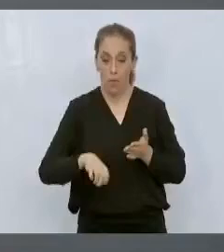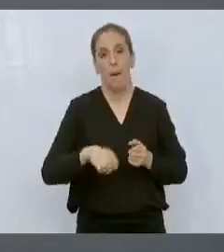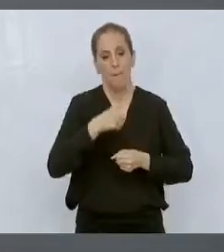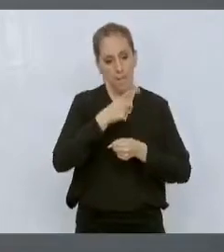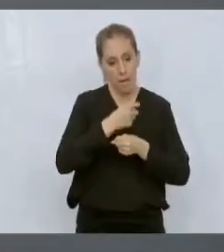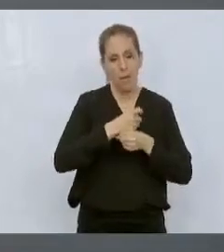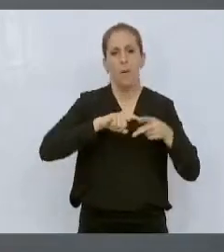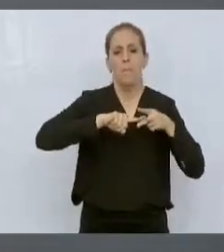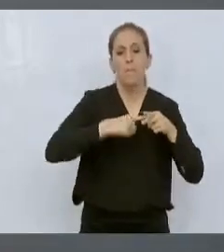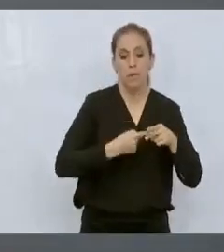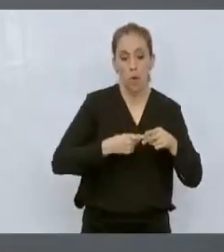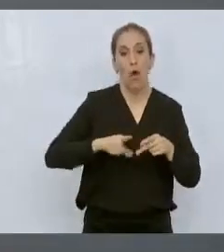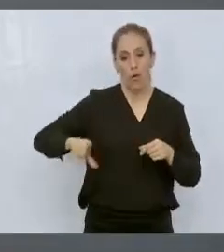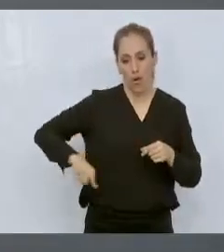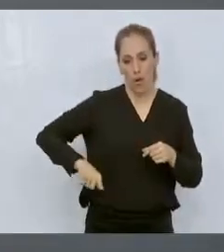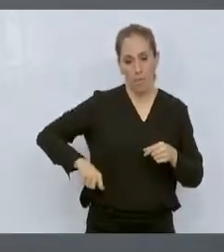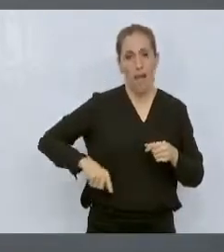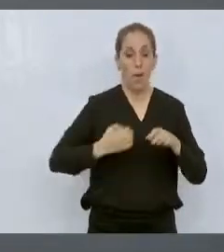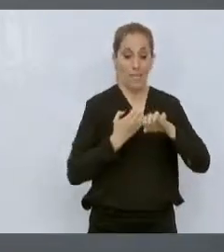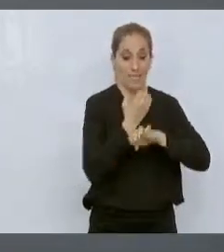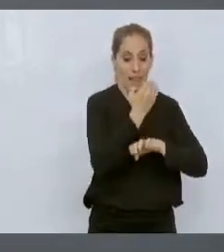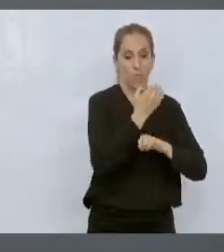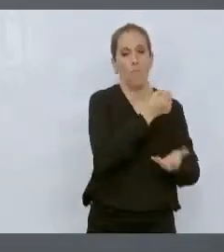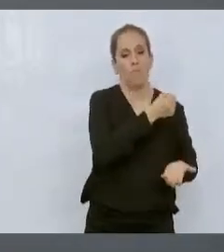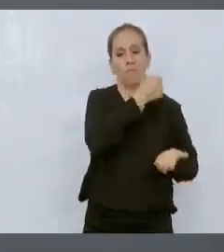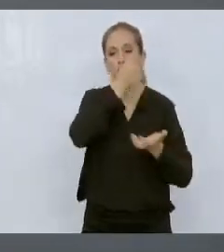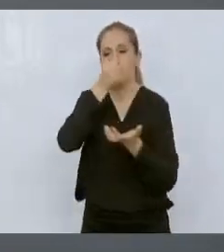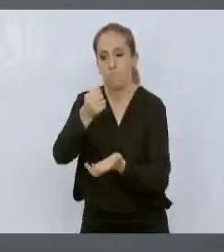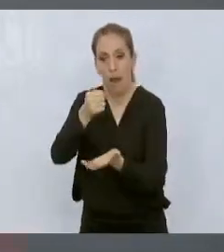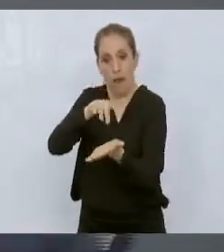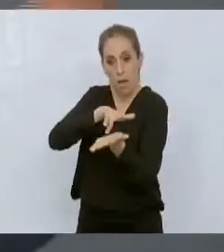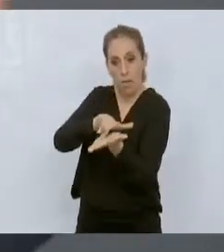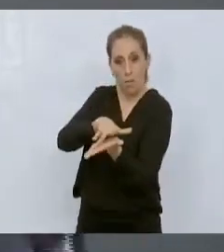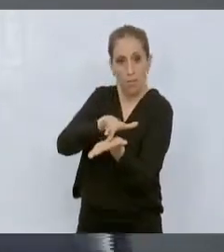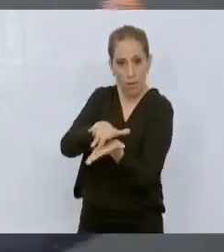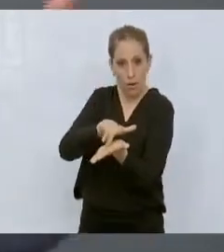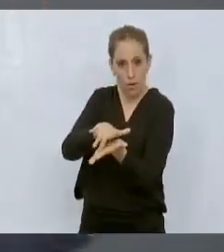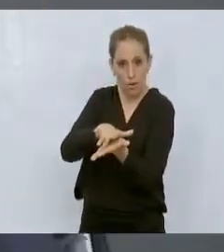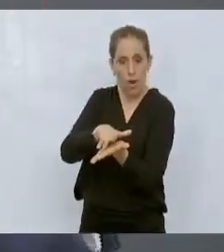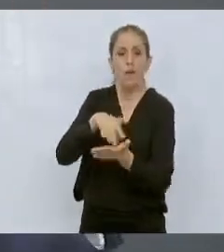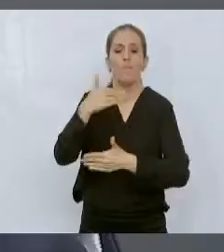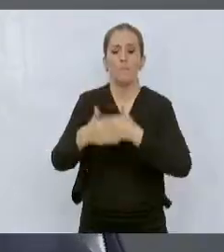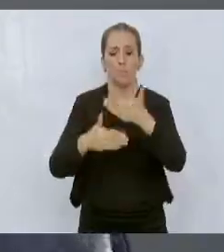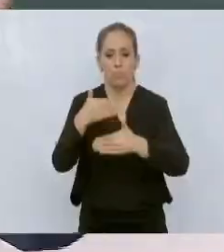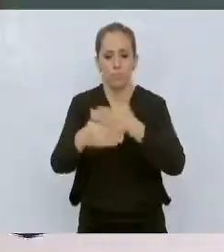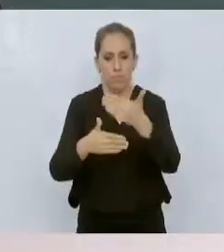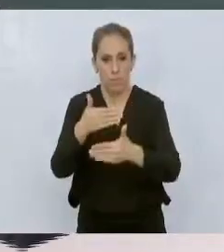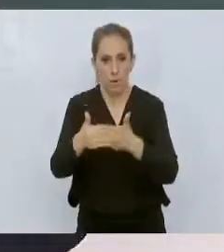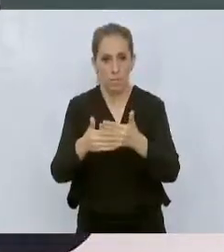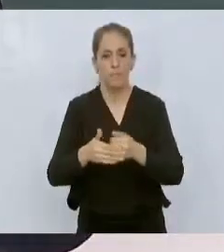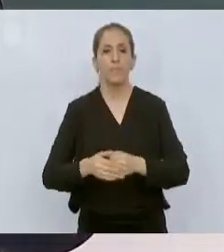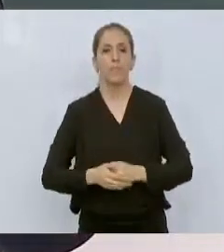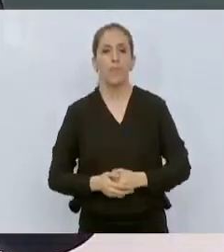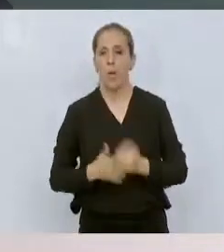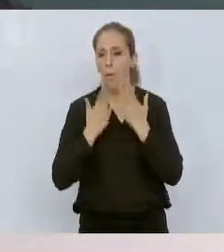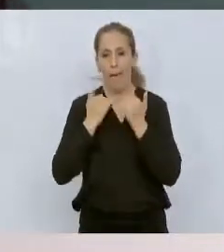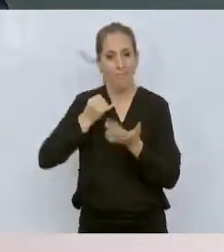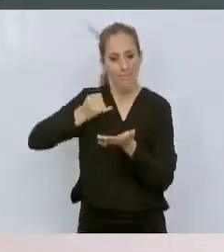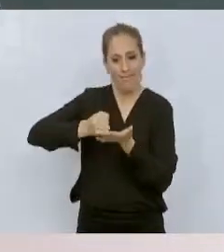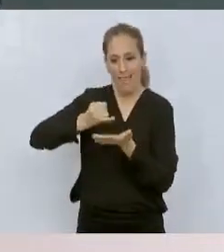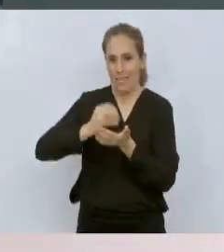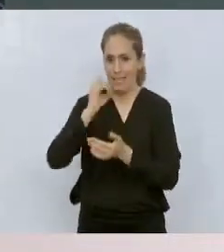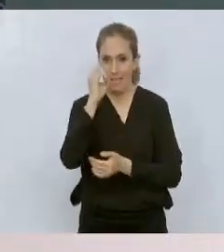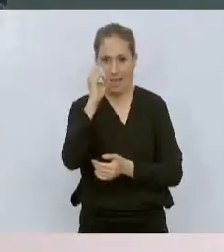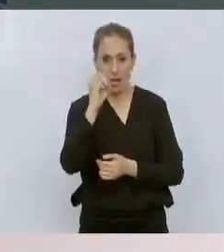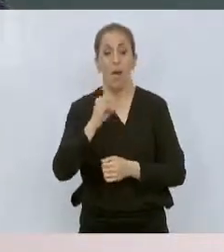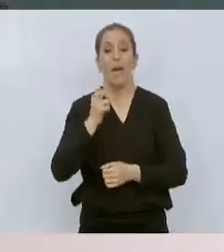que no le llamamos fondo perdido, sino un fondo a tasa cero que se va recuperando con la producción. Y lo que se va recuperando en la producción se